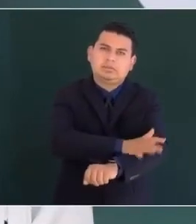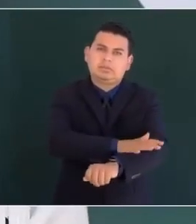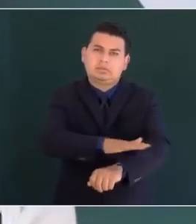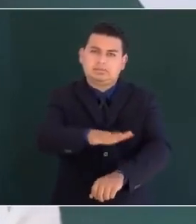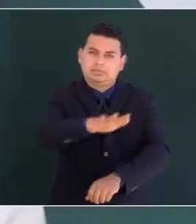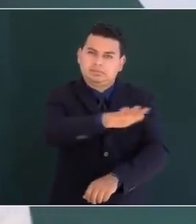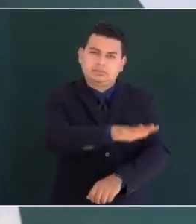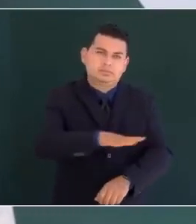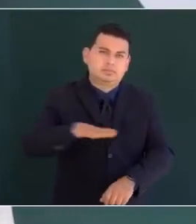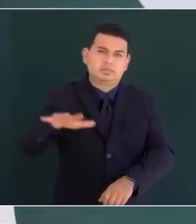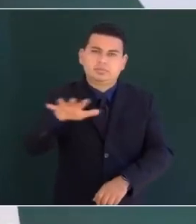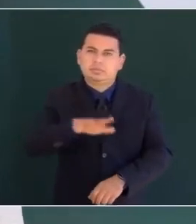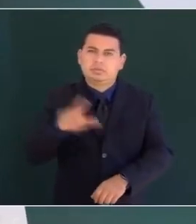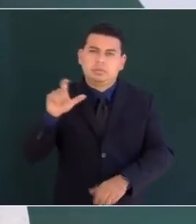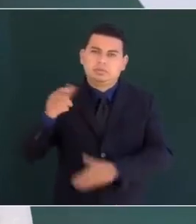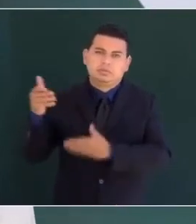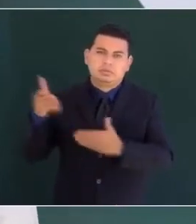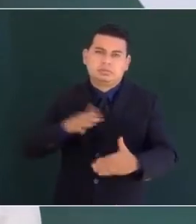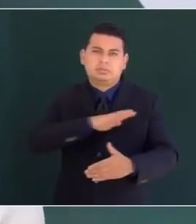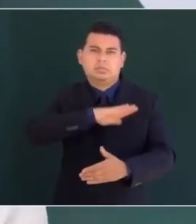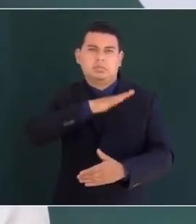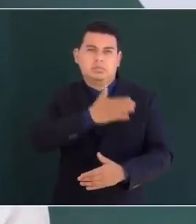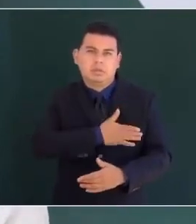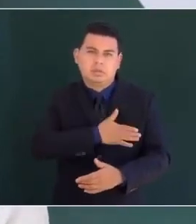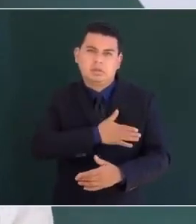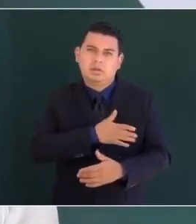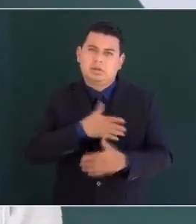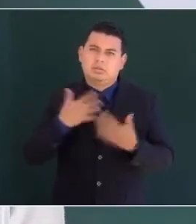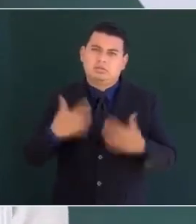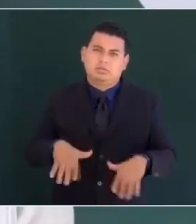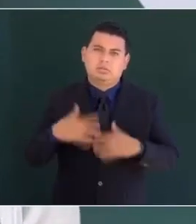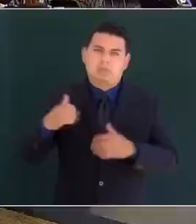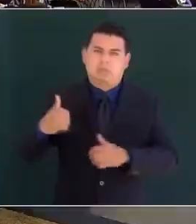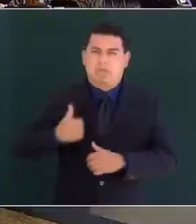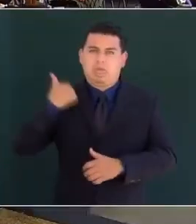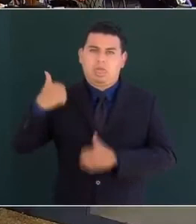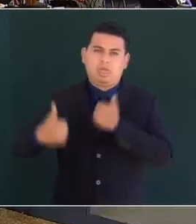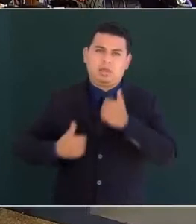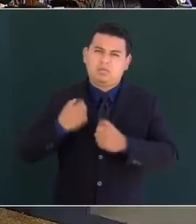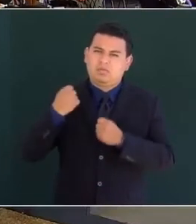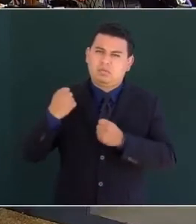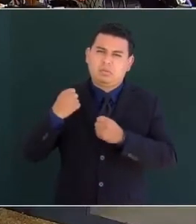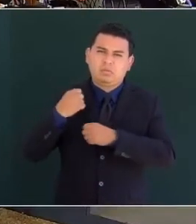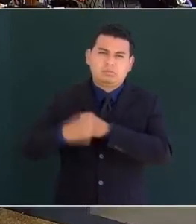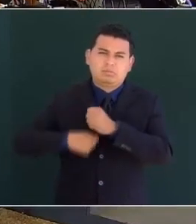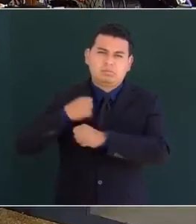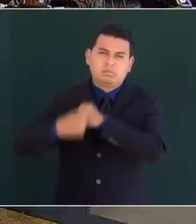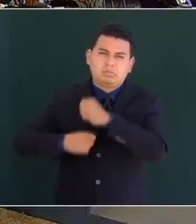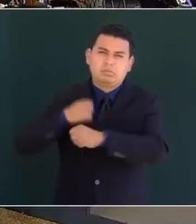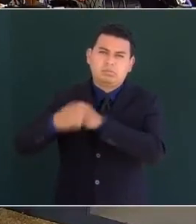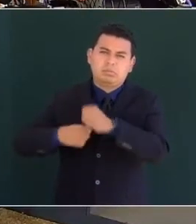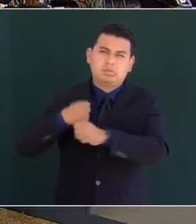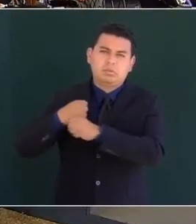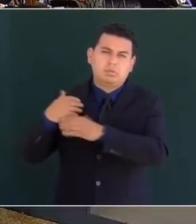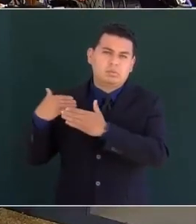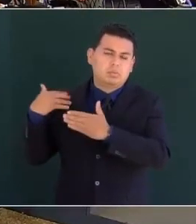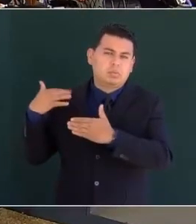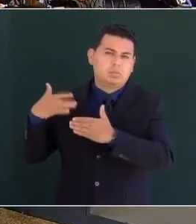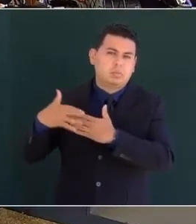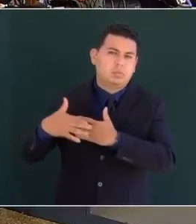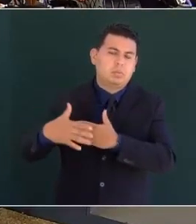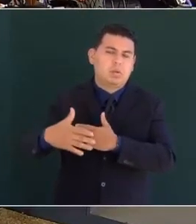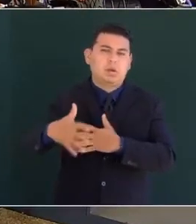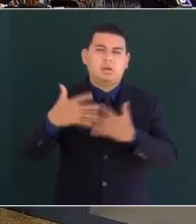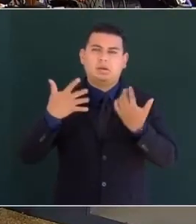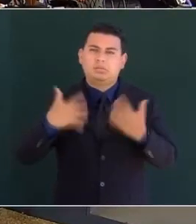desde la invasión española durante la colonia y en los dos siglos del